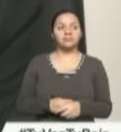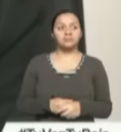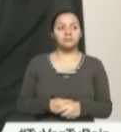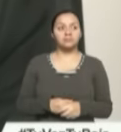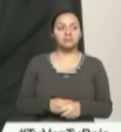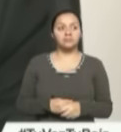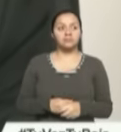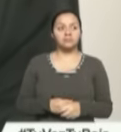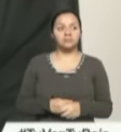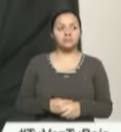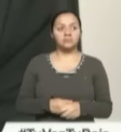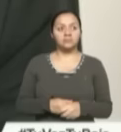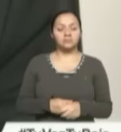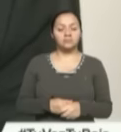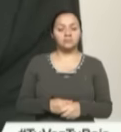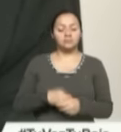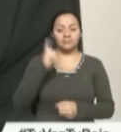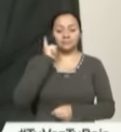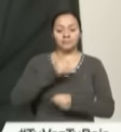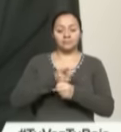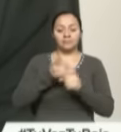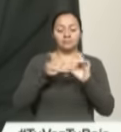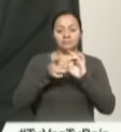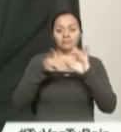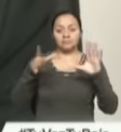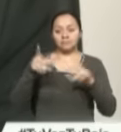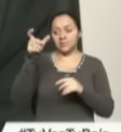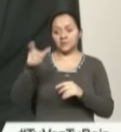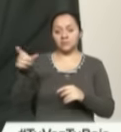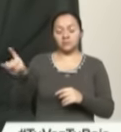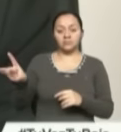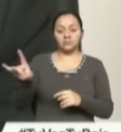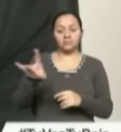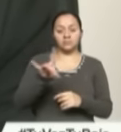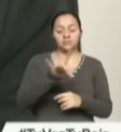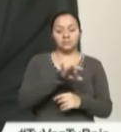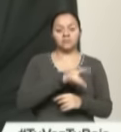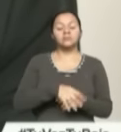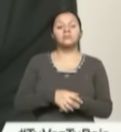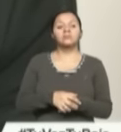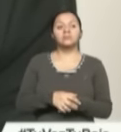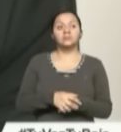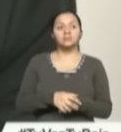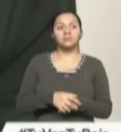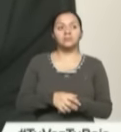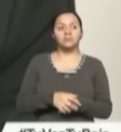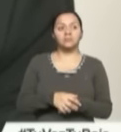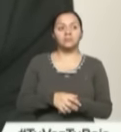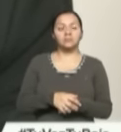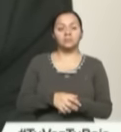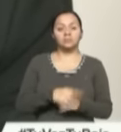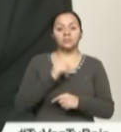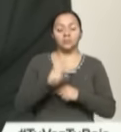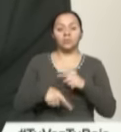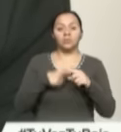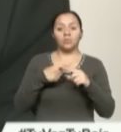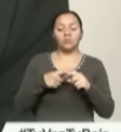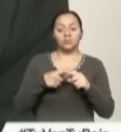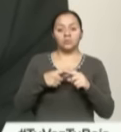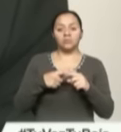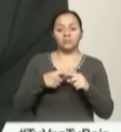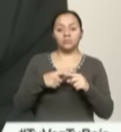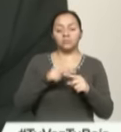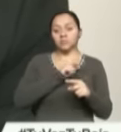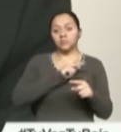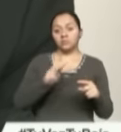Más allá de haber dispuesto la desvinculación inmediata de los funcionarios involucrados, se prevé la acusación particular